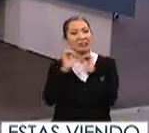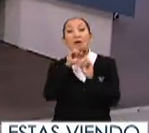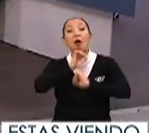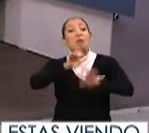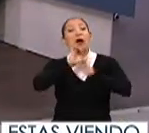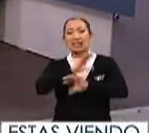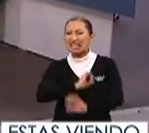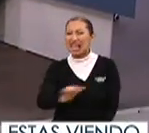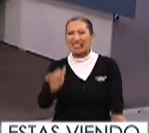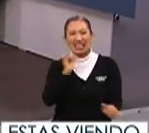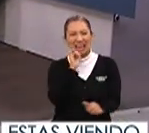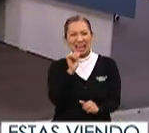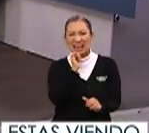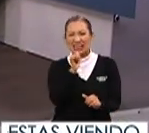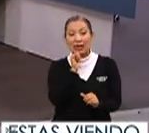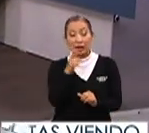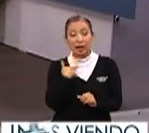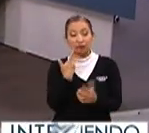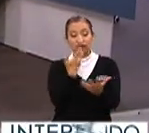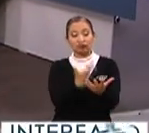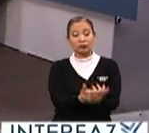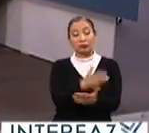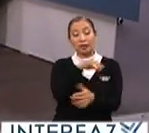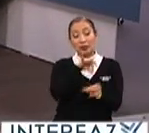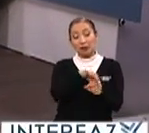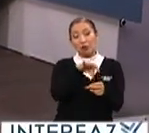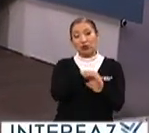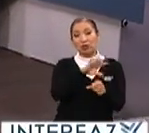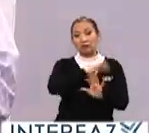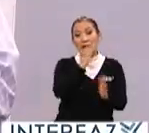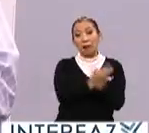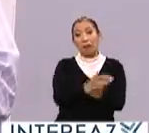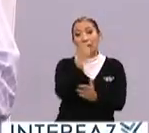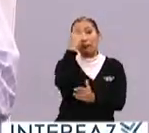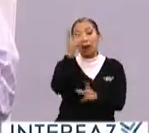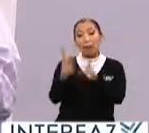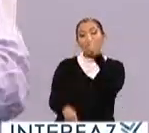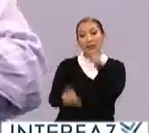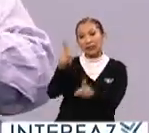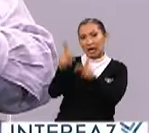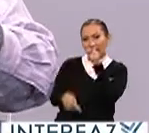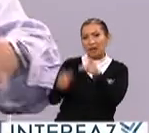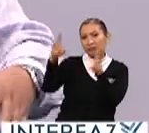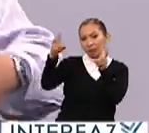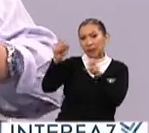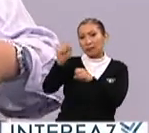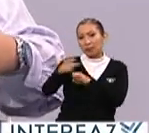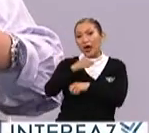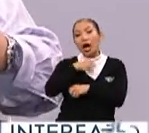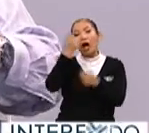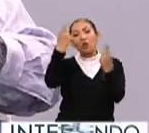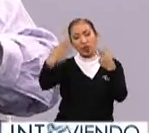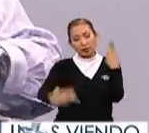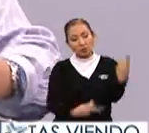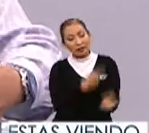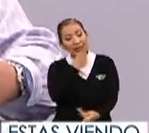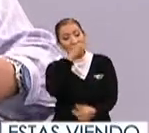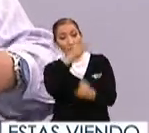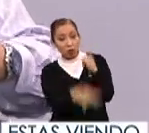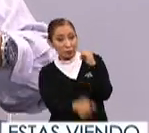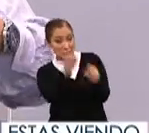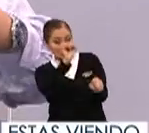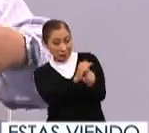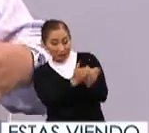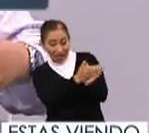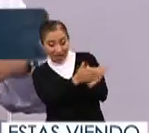Nada nuevo. Pero la veda electoral no significa que se acabó el momento de diálogo democrático. No, al contrario. Varias encuestas dicen que la última